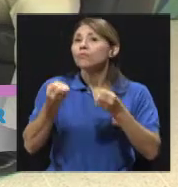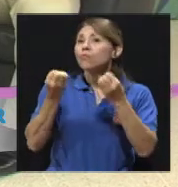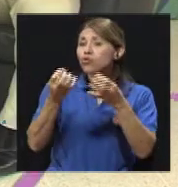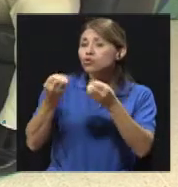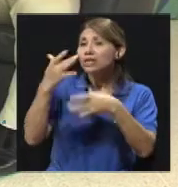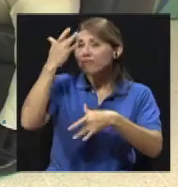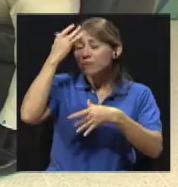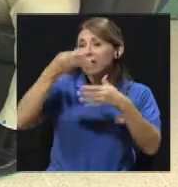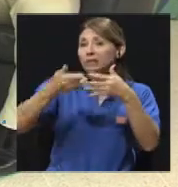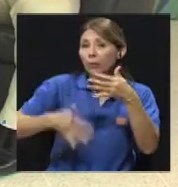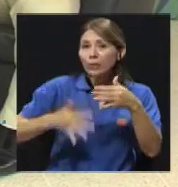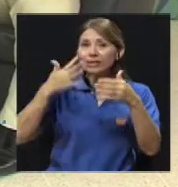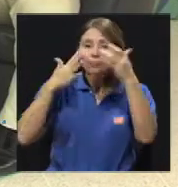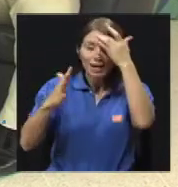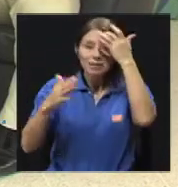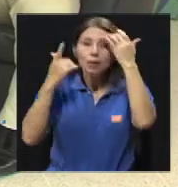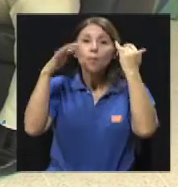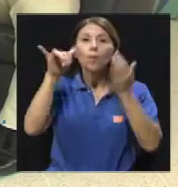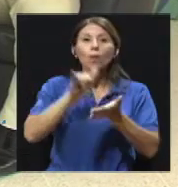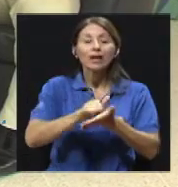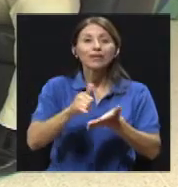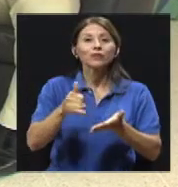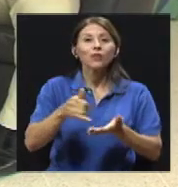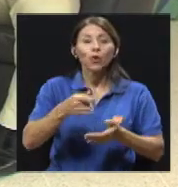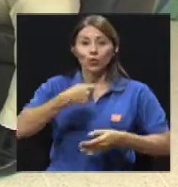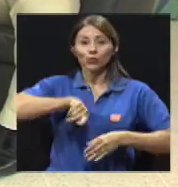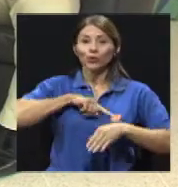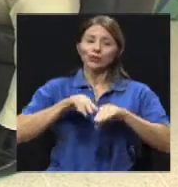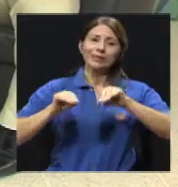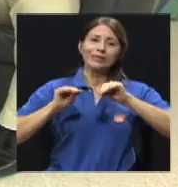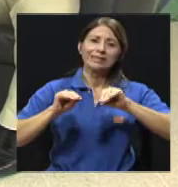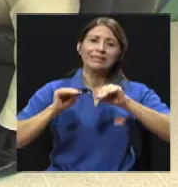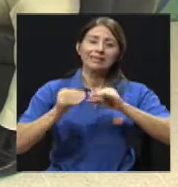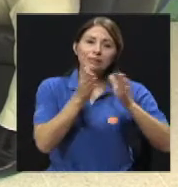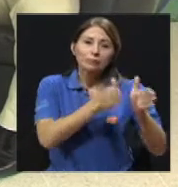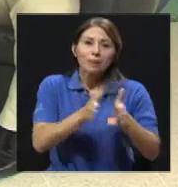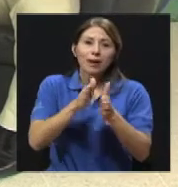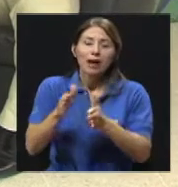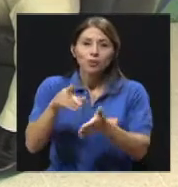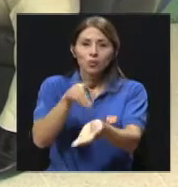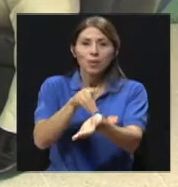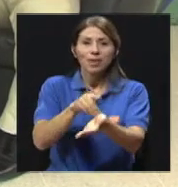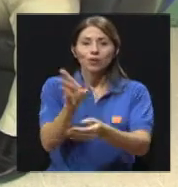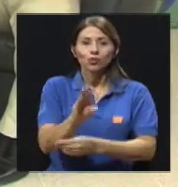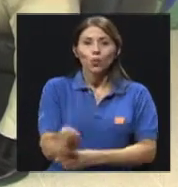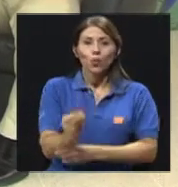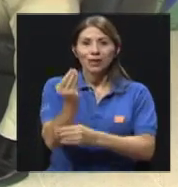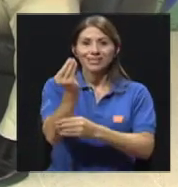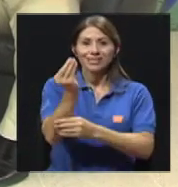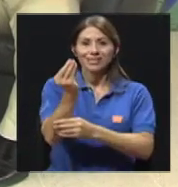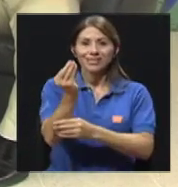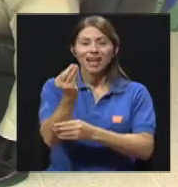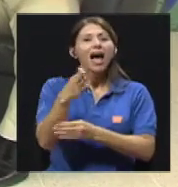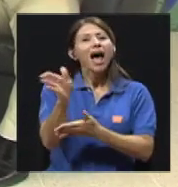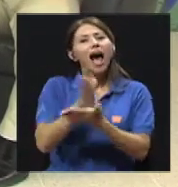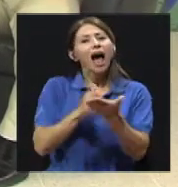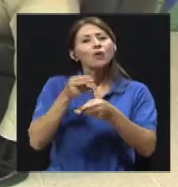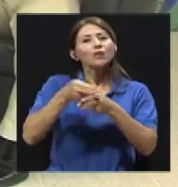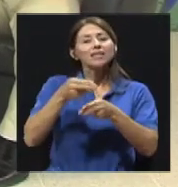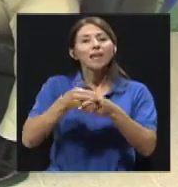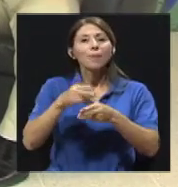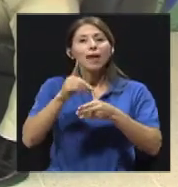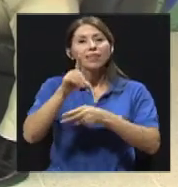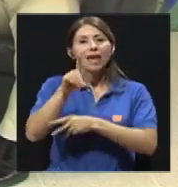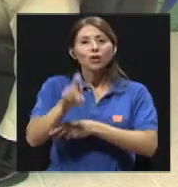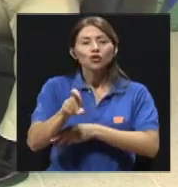los médicos, los médicos que preparamos, los médicos jóvenes, les insistimos mucho en lo que llamamos diagnósticos diferenciales. ¿Con qué